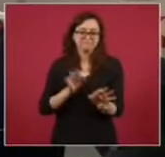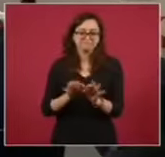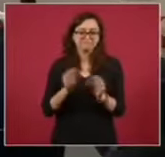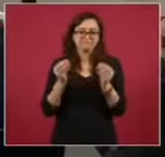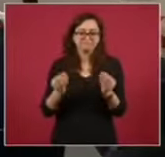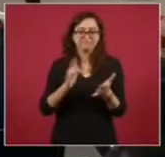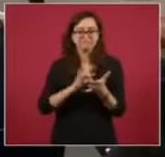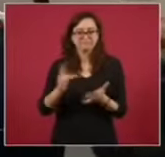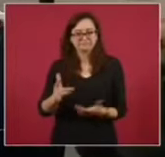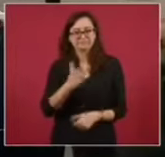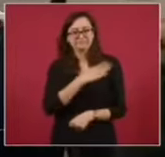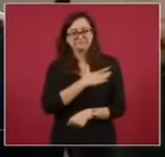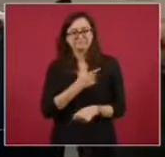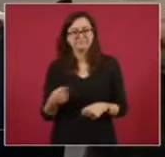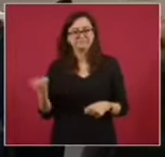gracias. Buen día. Es cuanto, señor presidente.